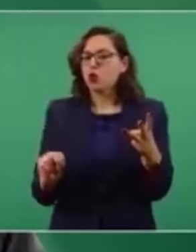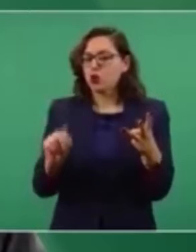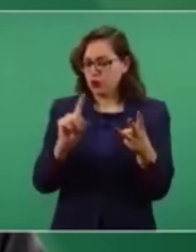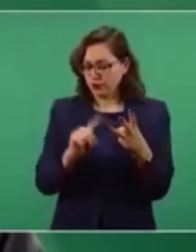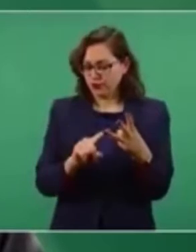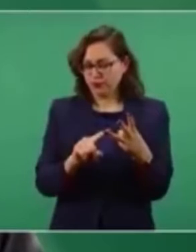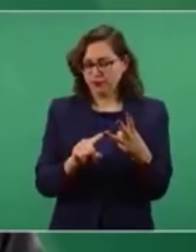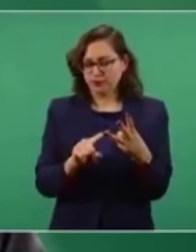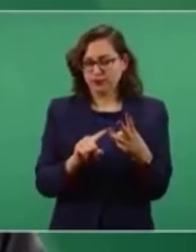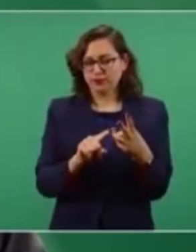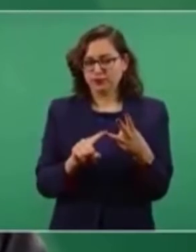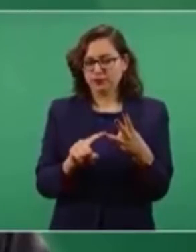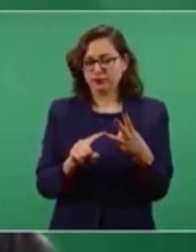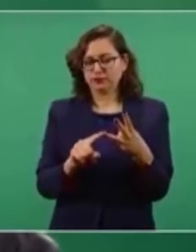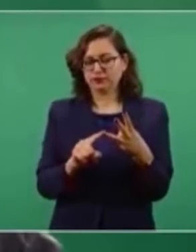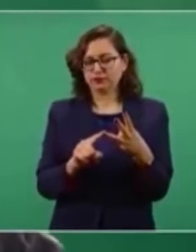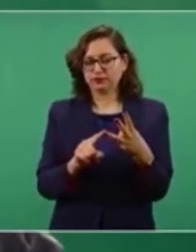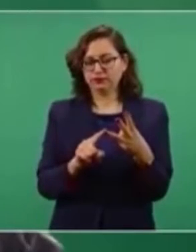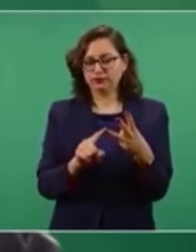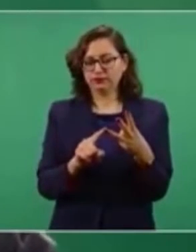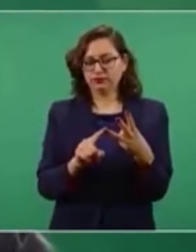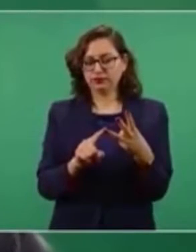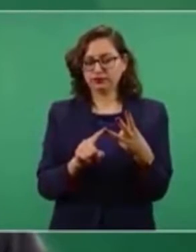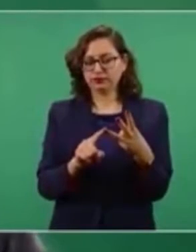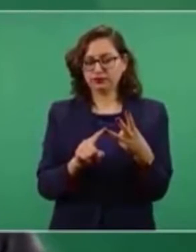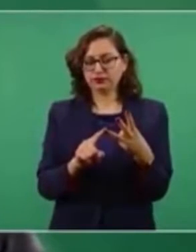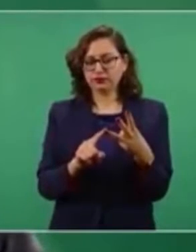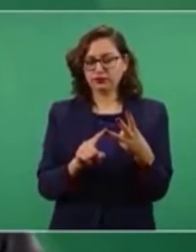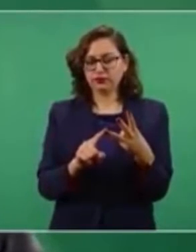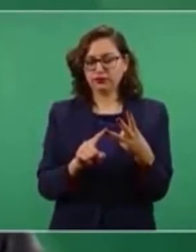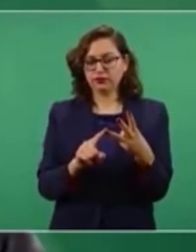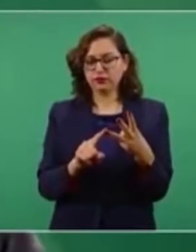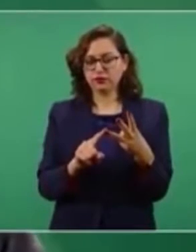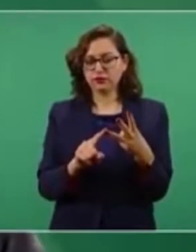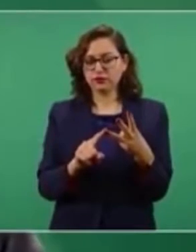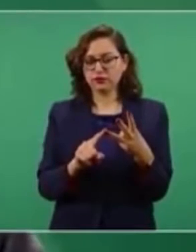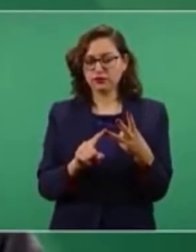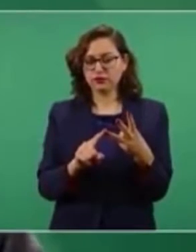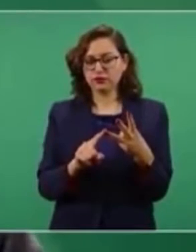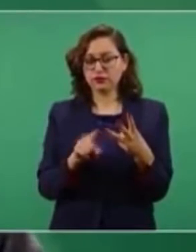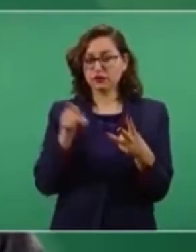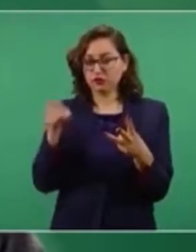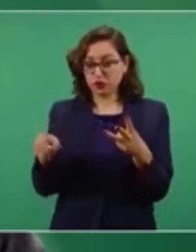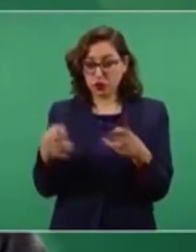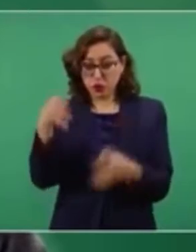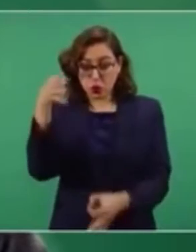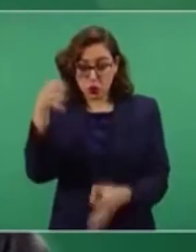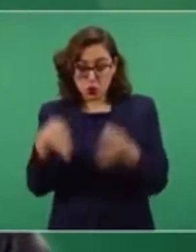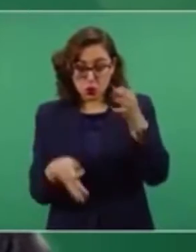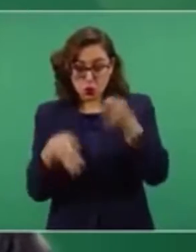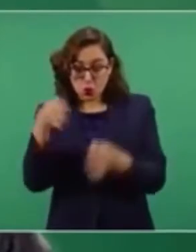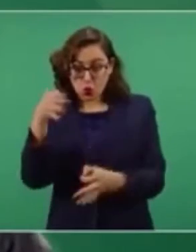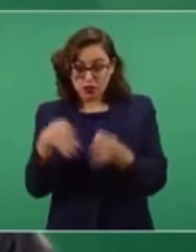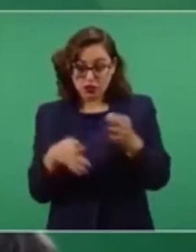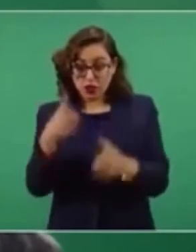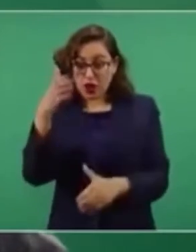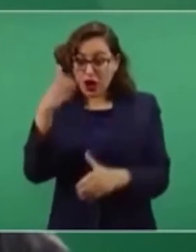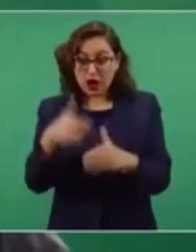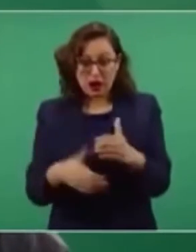que se terminara el juicio, llegaron a un acuerdo